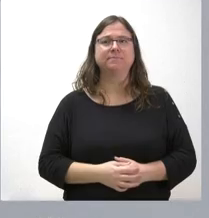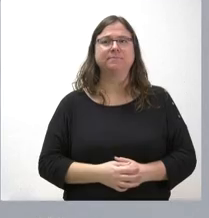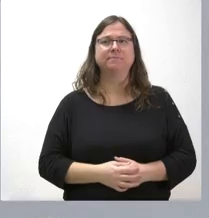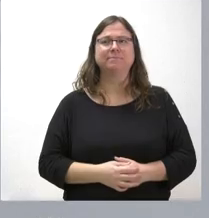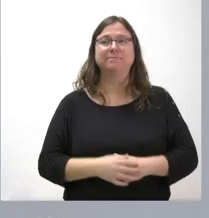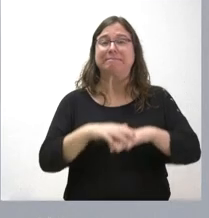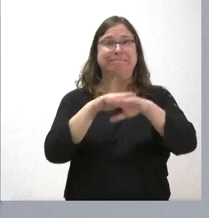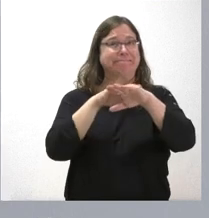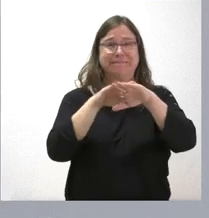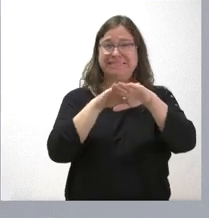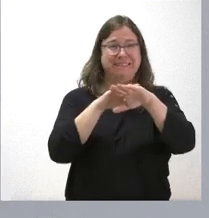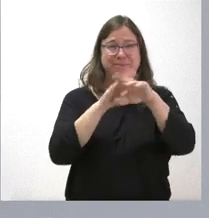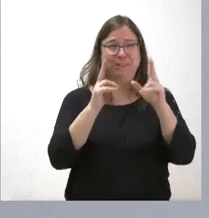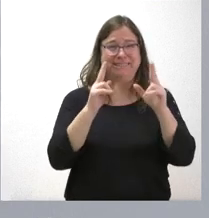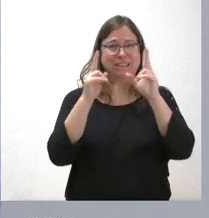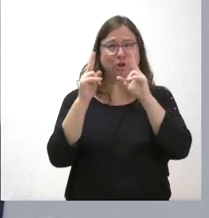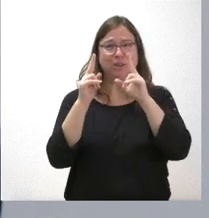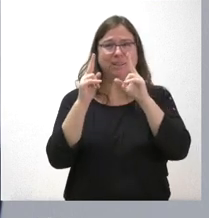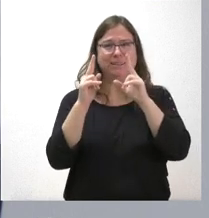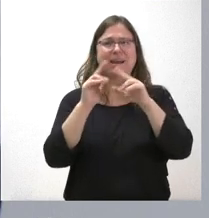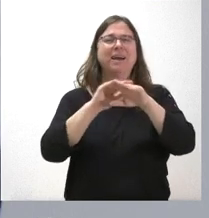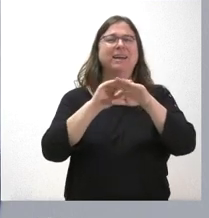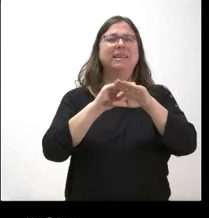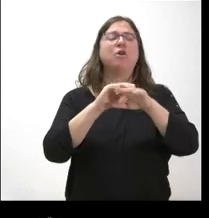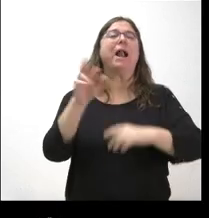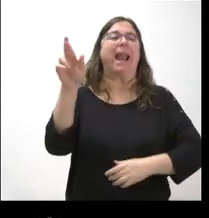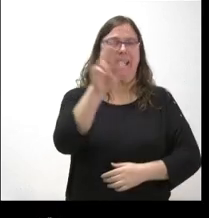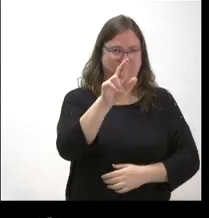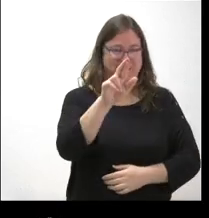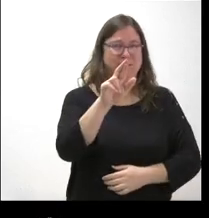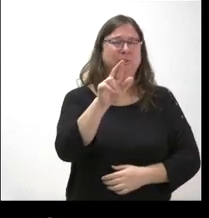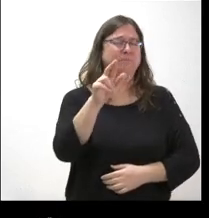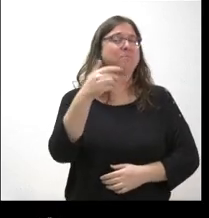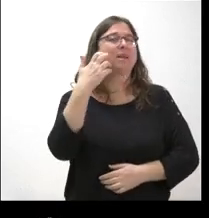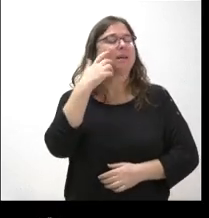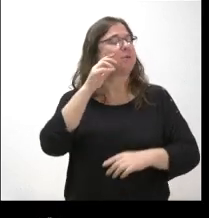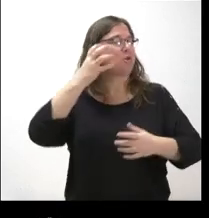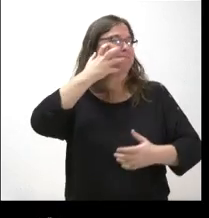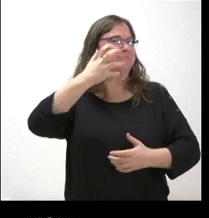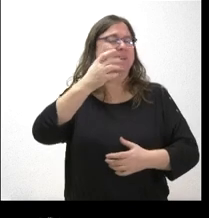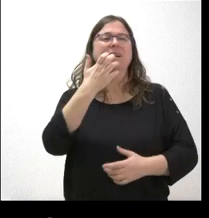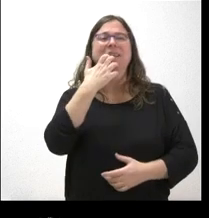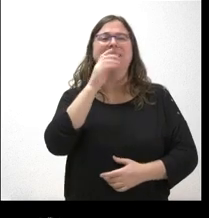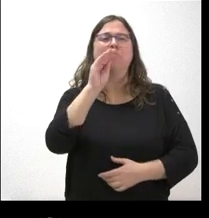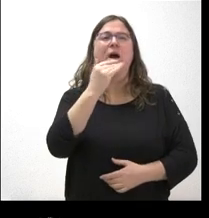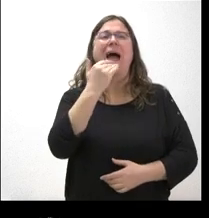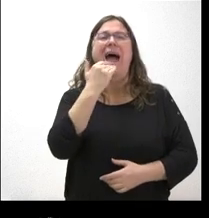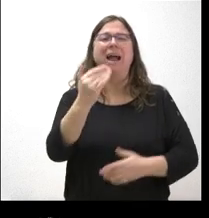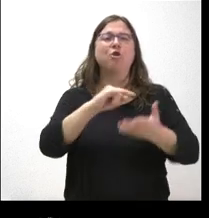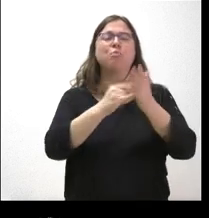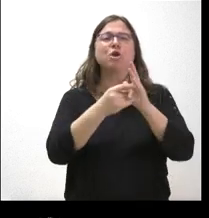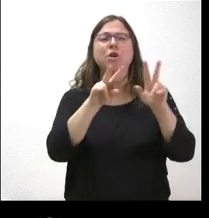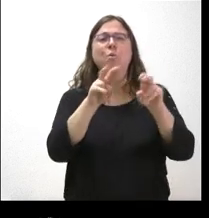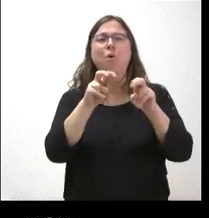Es que no le hemos oído se ha cortado Ah, vale, repito Quería preguntar por si nos podía adelantar algún nuevo proyecto